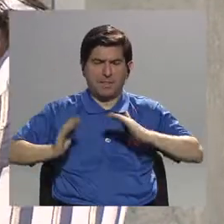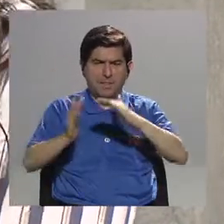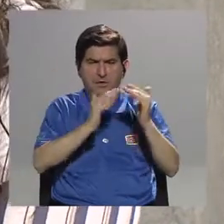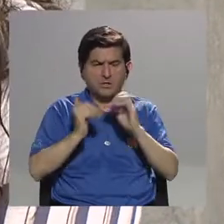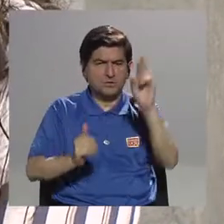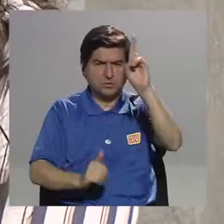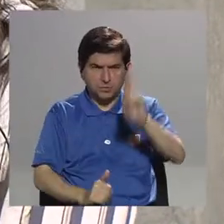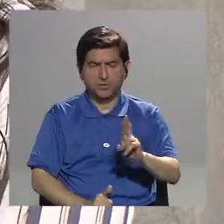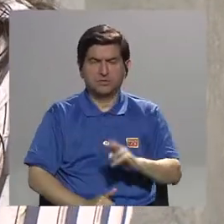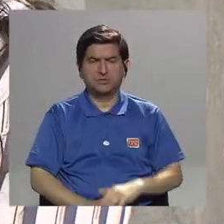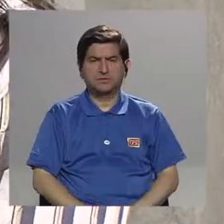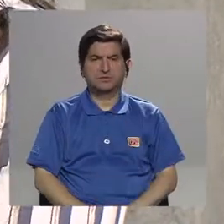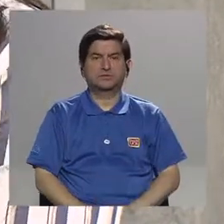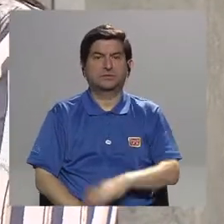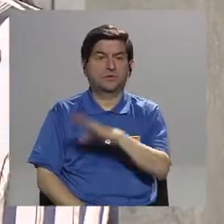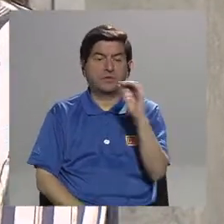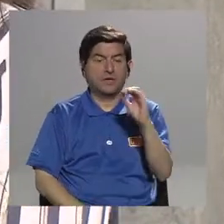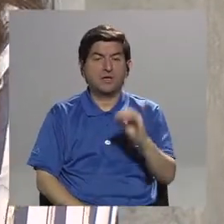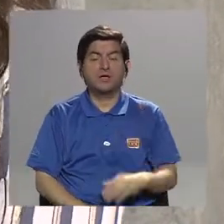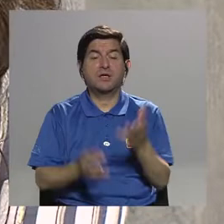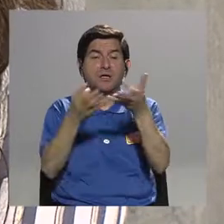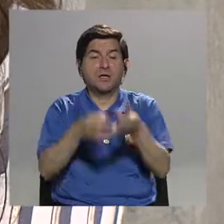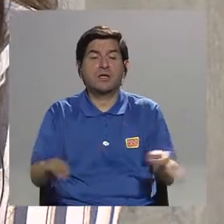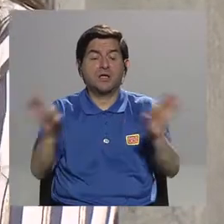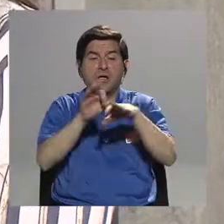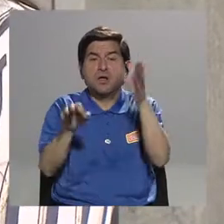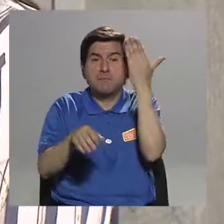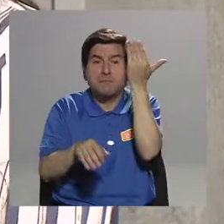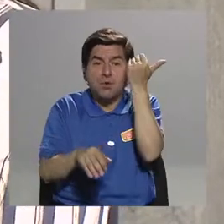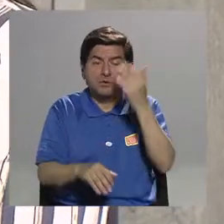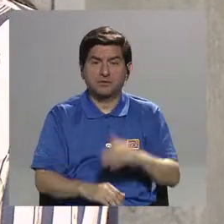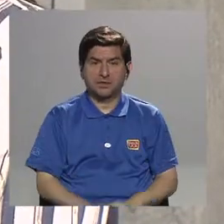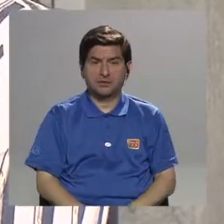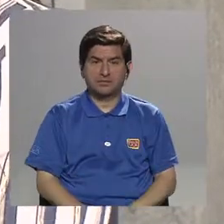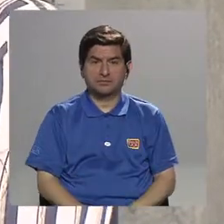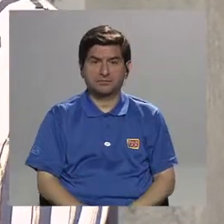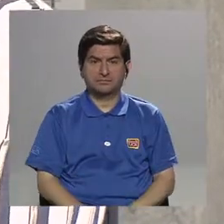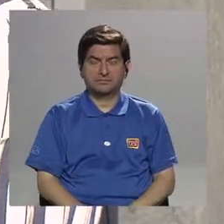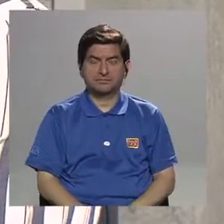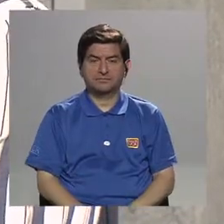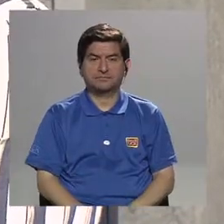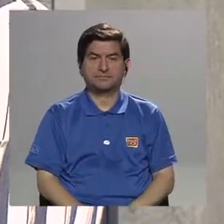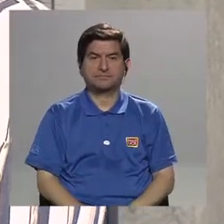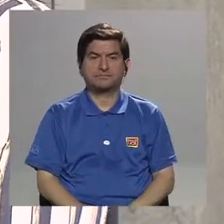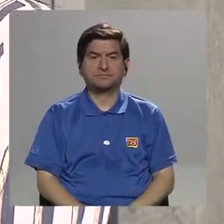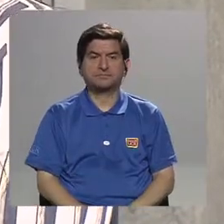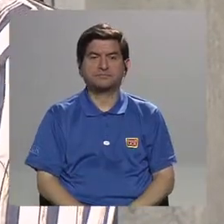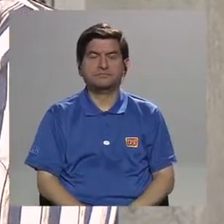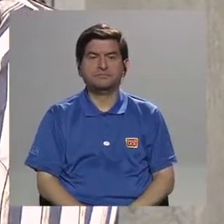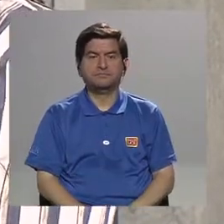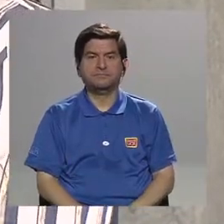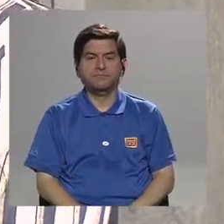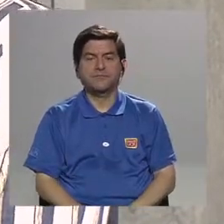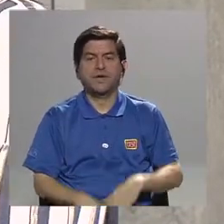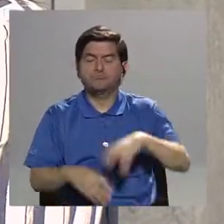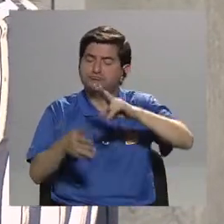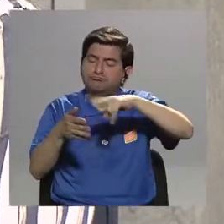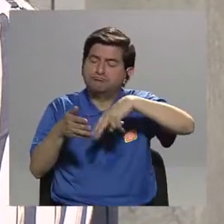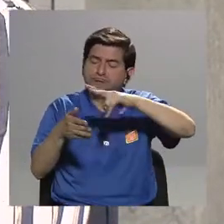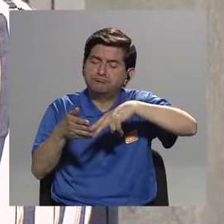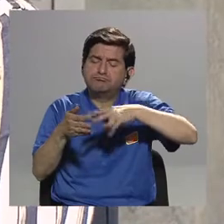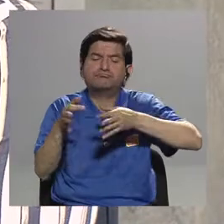de la población costarricense y ¿esto por qué es importante? Bueno, porque entonces resulta que la